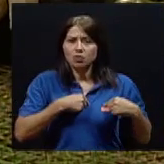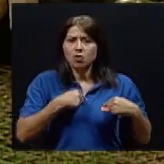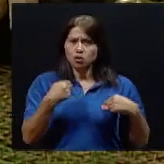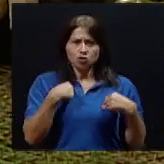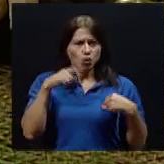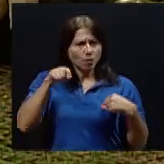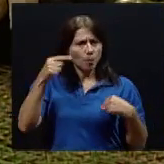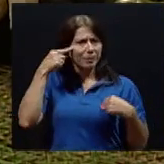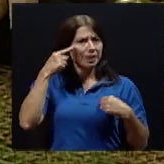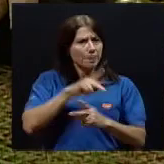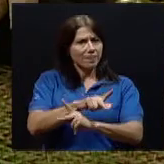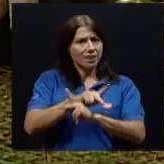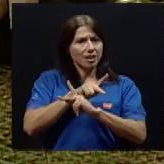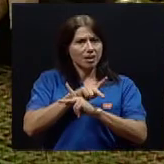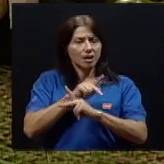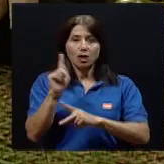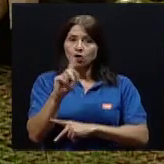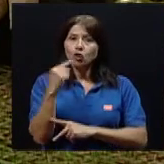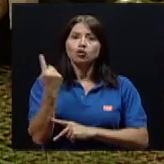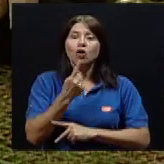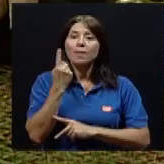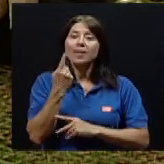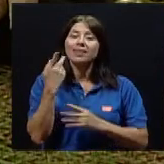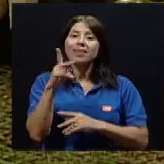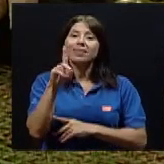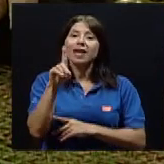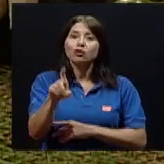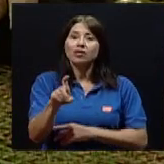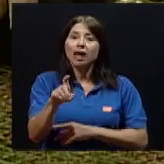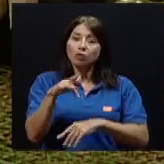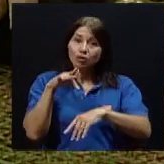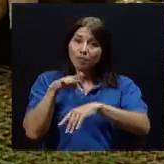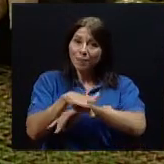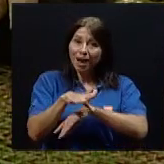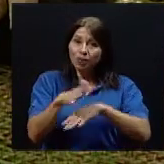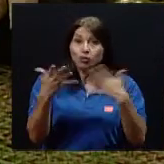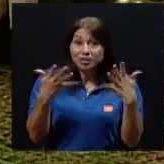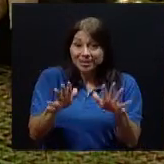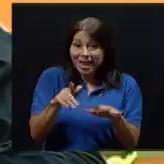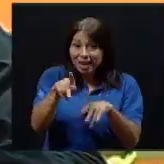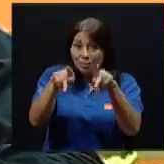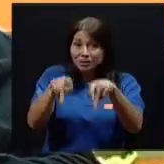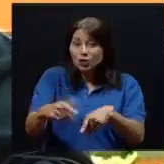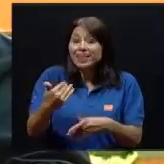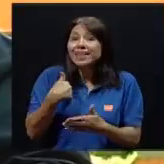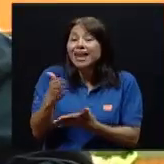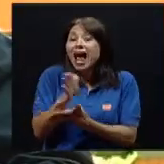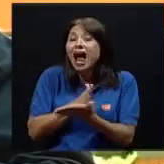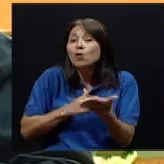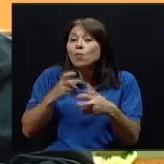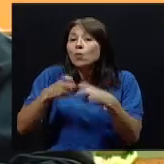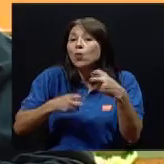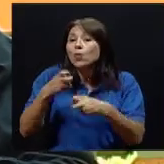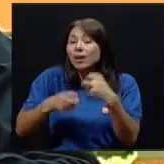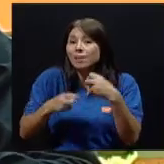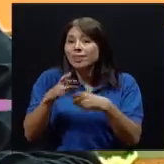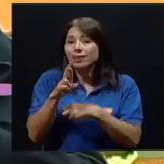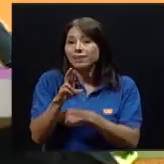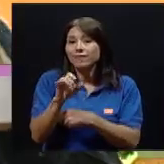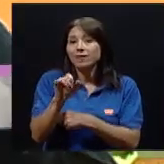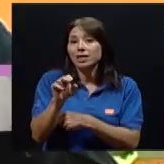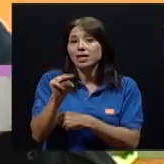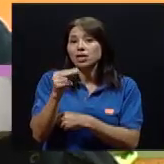una conducta preventiva, no solo diagnosticando temprano si ya existe algún síndrome cardiorrenal, o sea, si ya tiene algún grado de disfunción renal